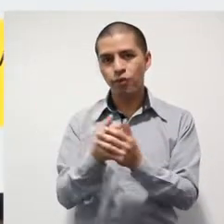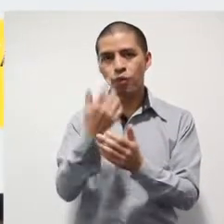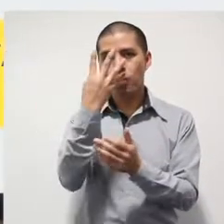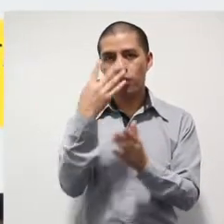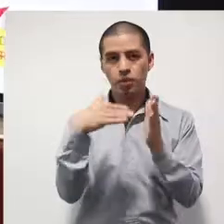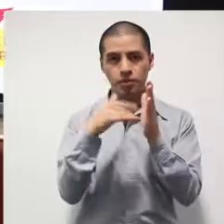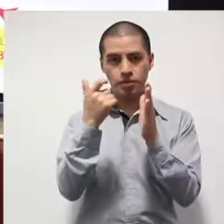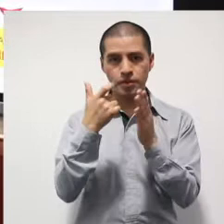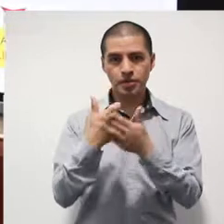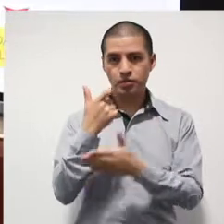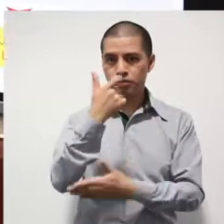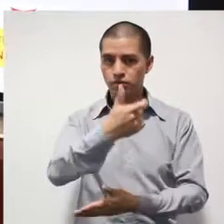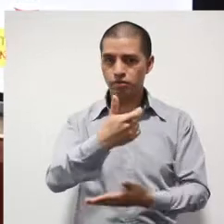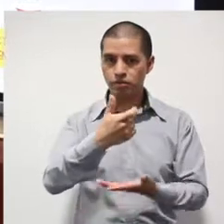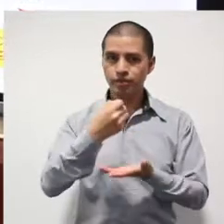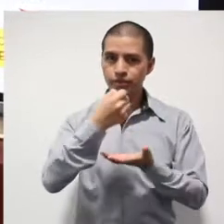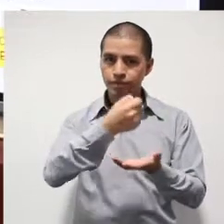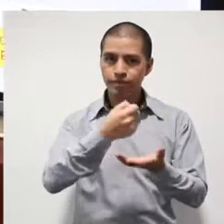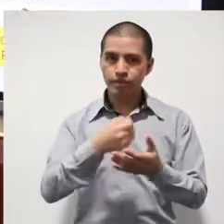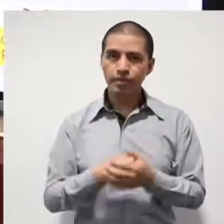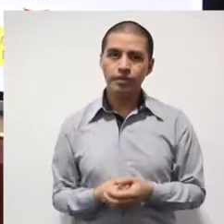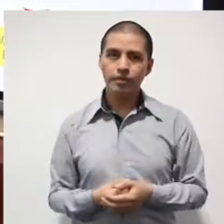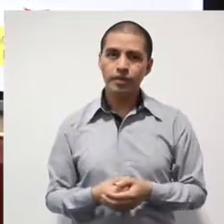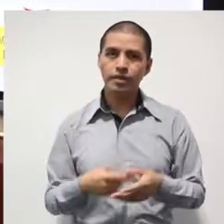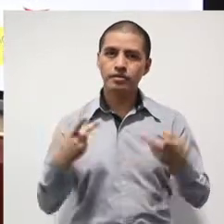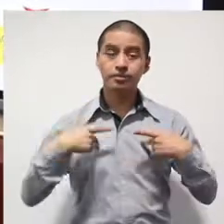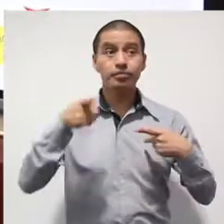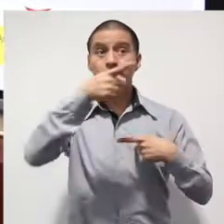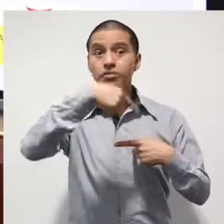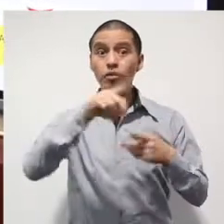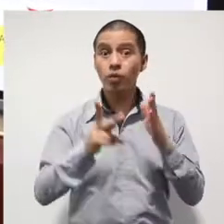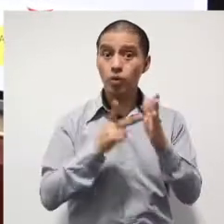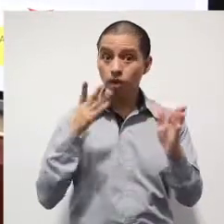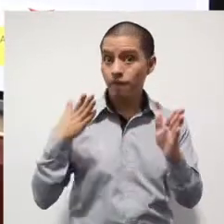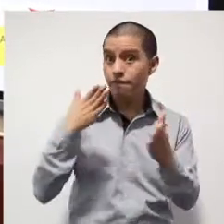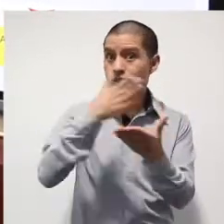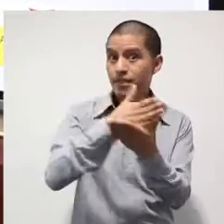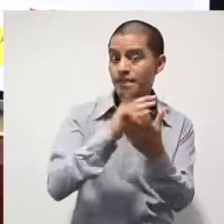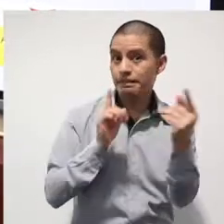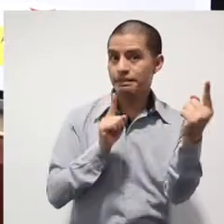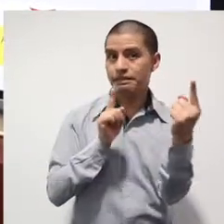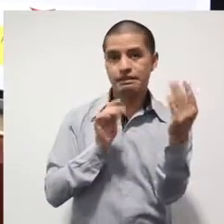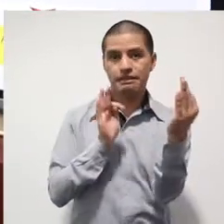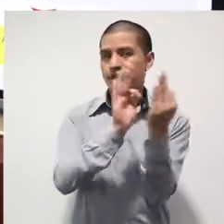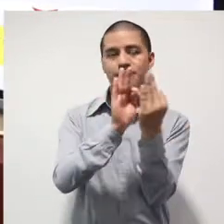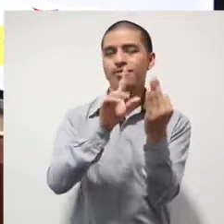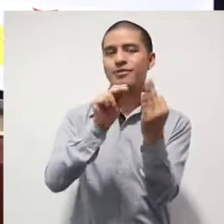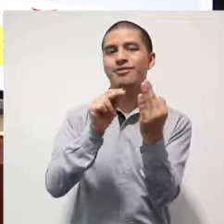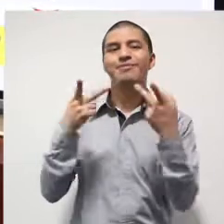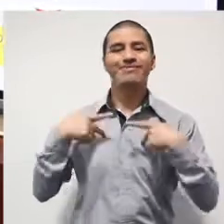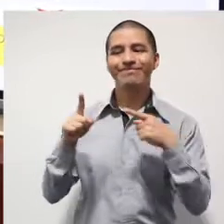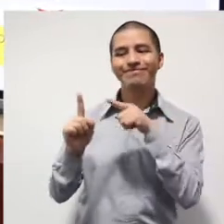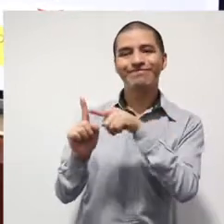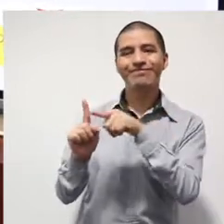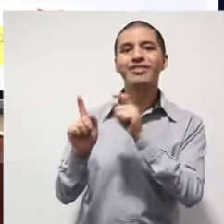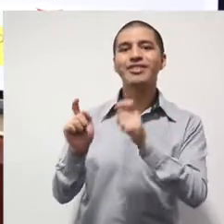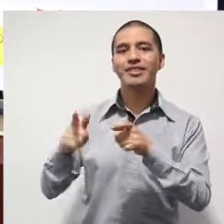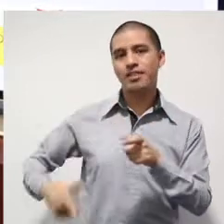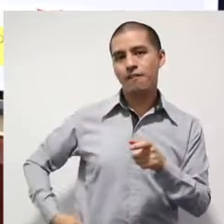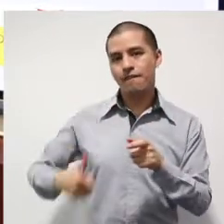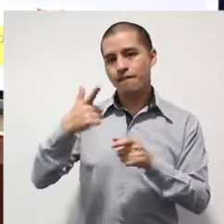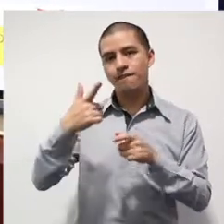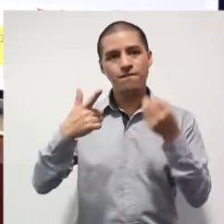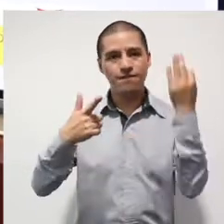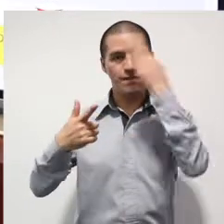de 4 mil pesos y no acercarse a las víctimas. Eso fue lo único que le impusieron a una persona que utilizando un